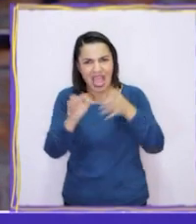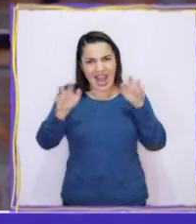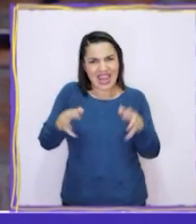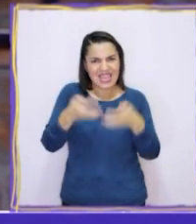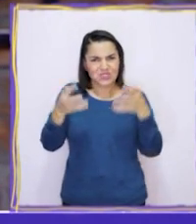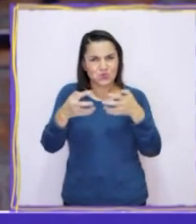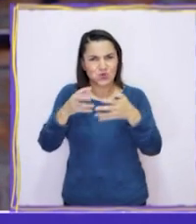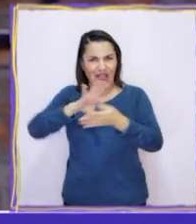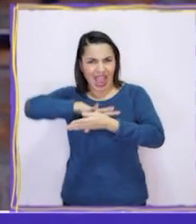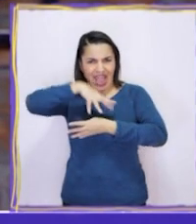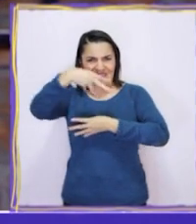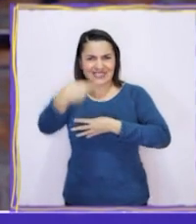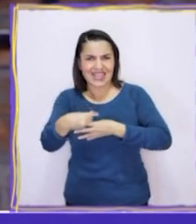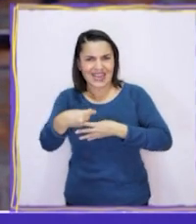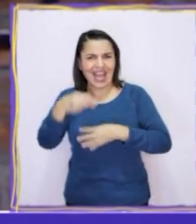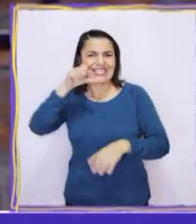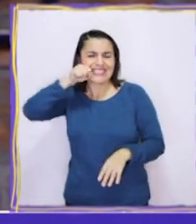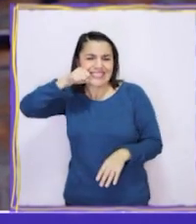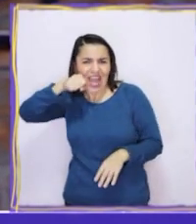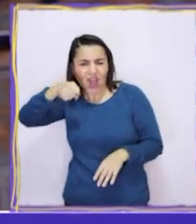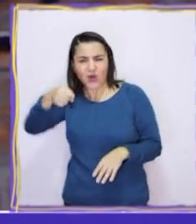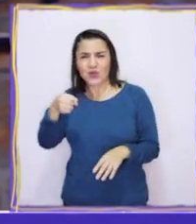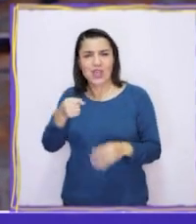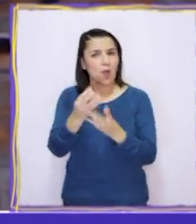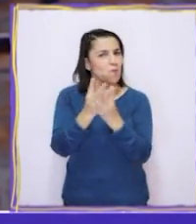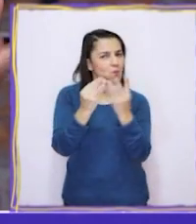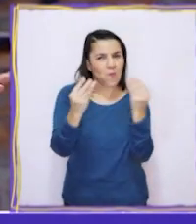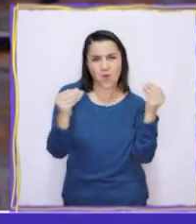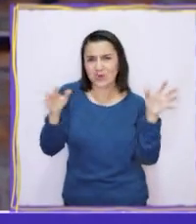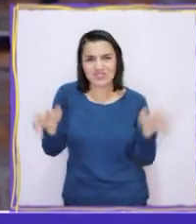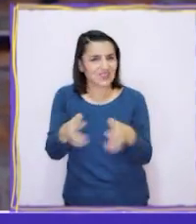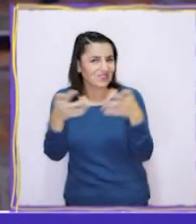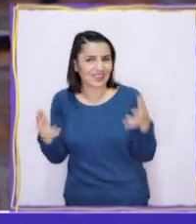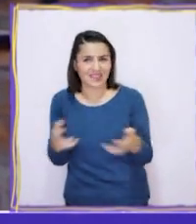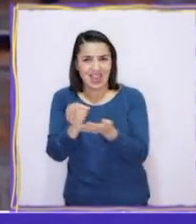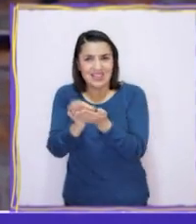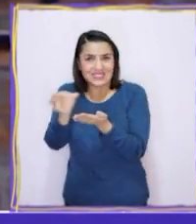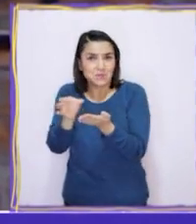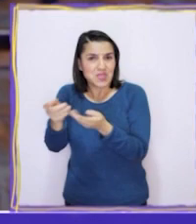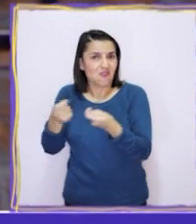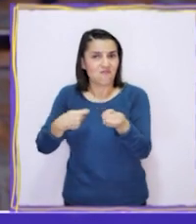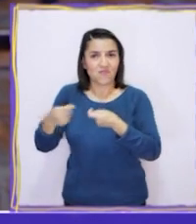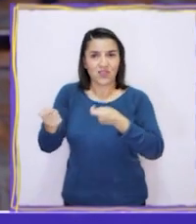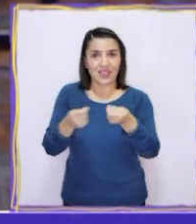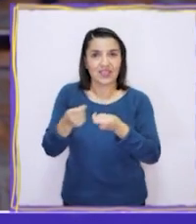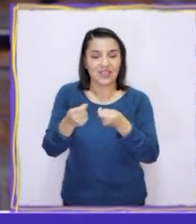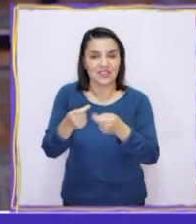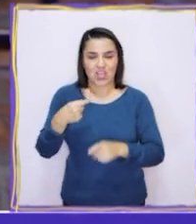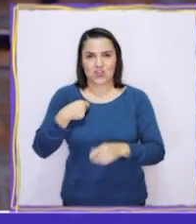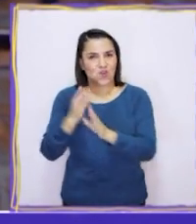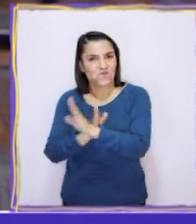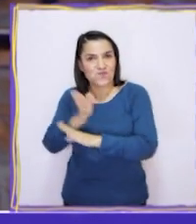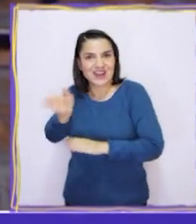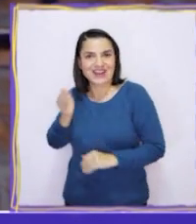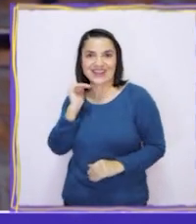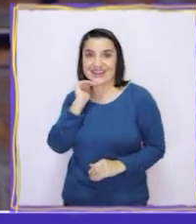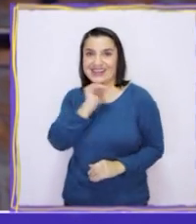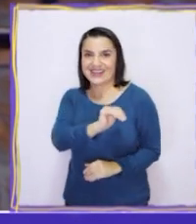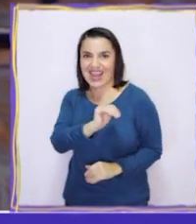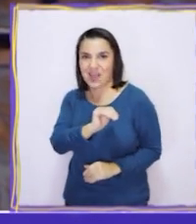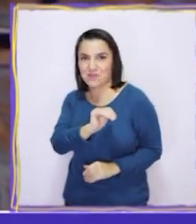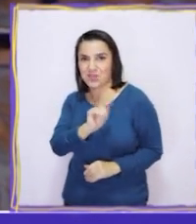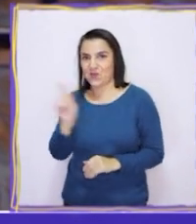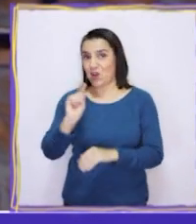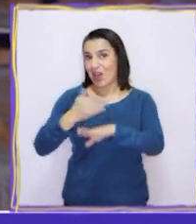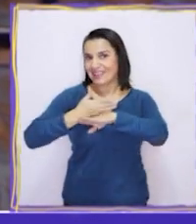lechuga, acelga, zanahorias y muchas otras vegetales. Parece que me voy a ir muy, muy